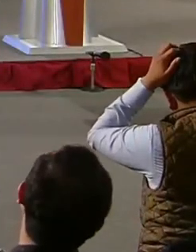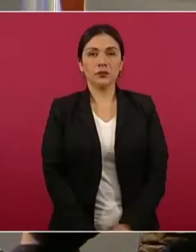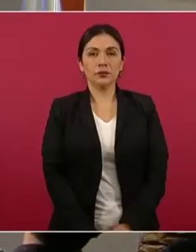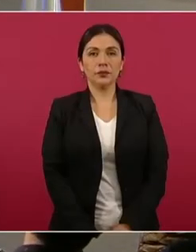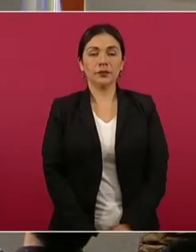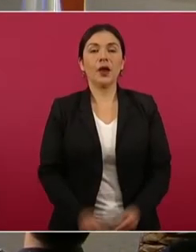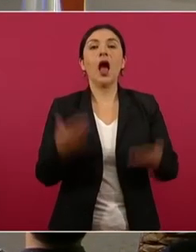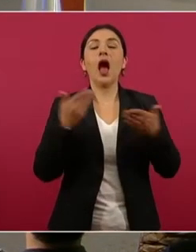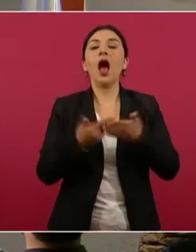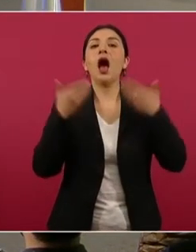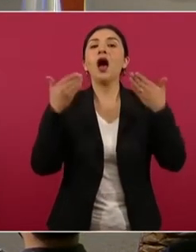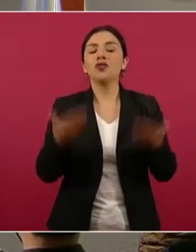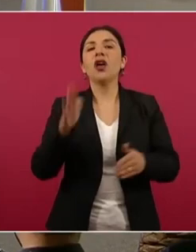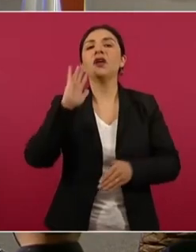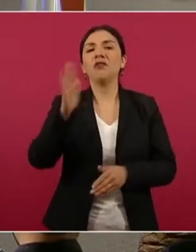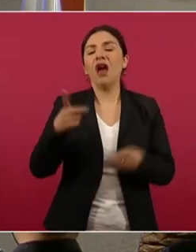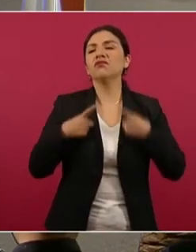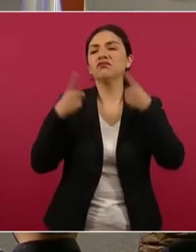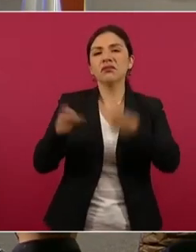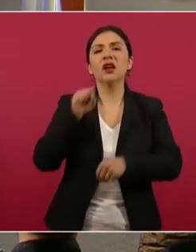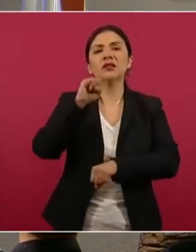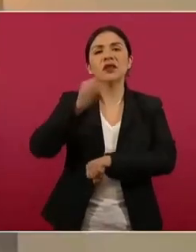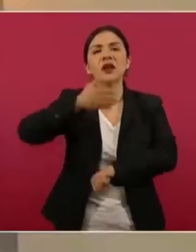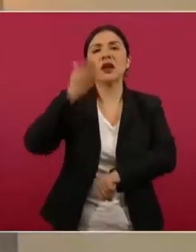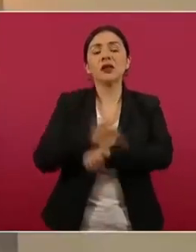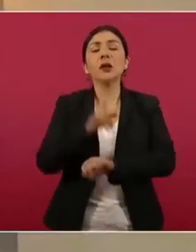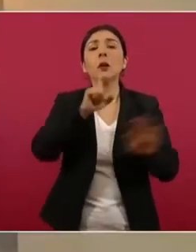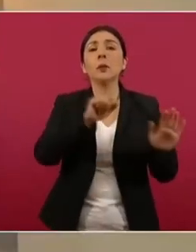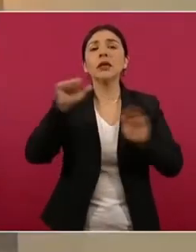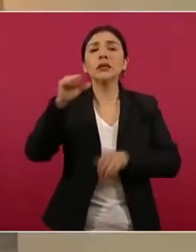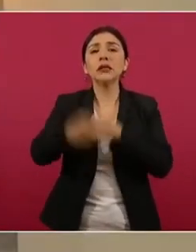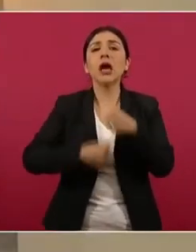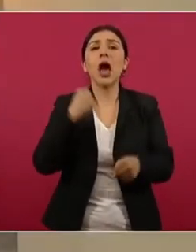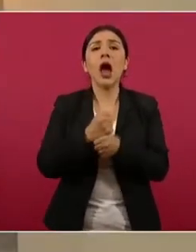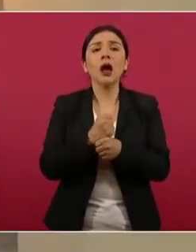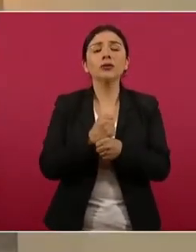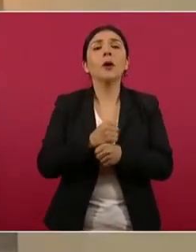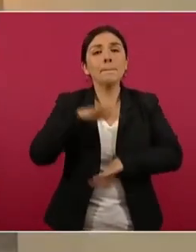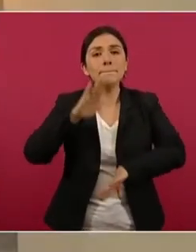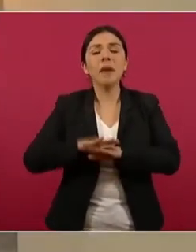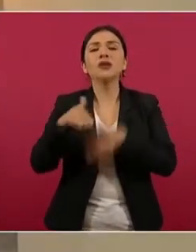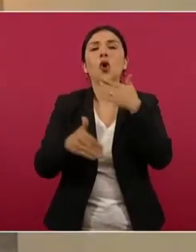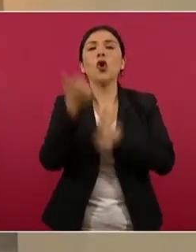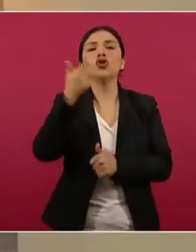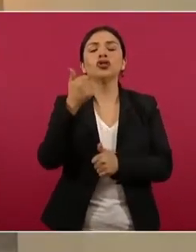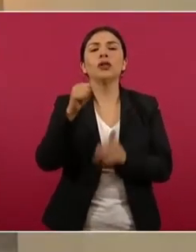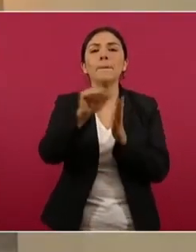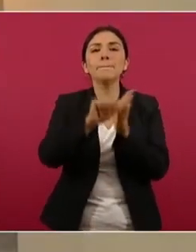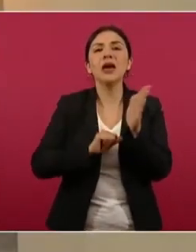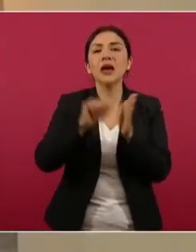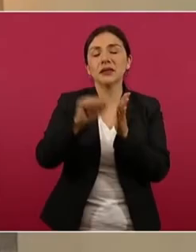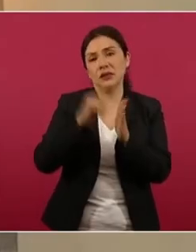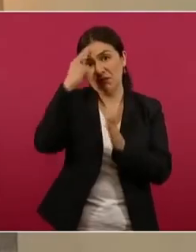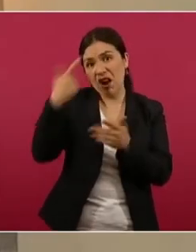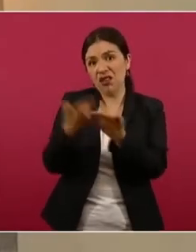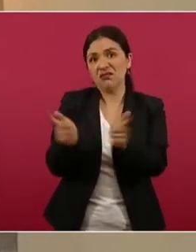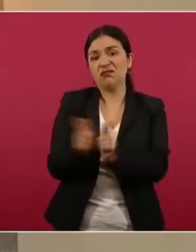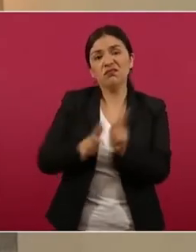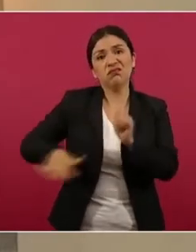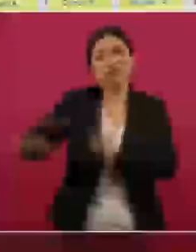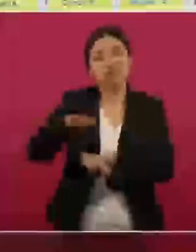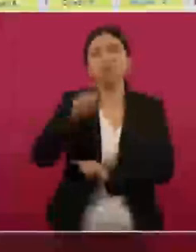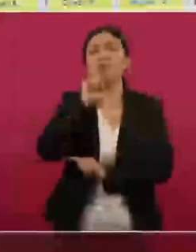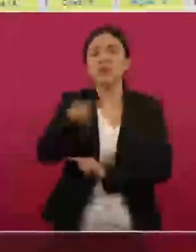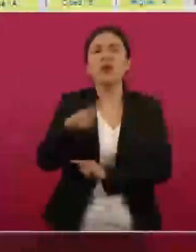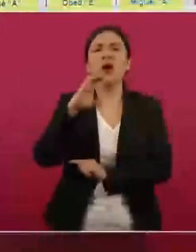logró una sentencia condenatoria por 26 años y 11 meses contra esta célula criminal del cártel